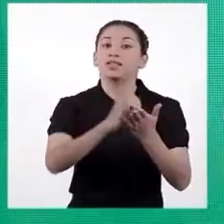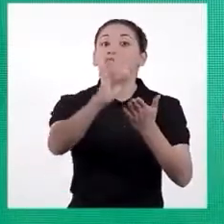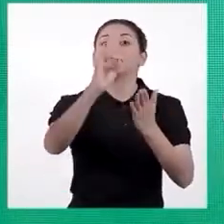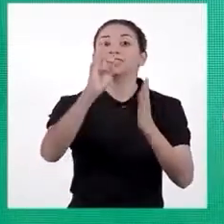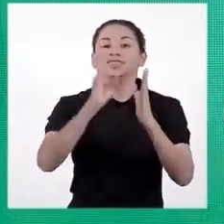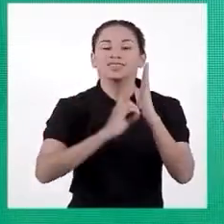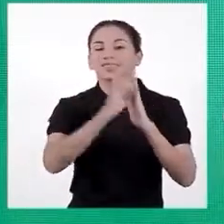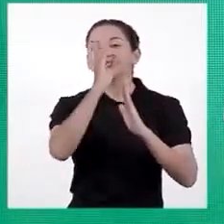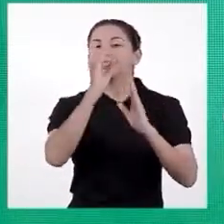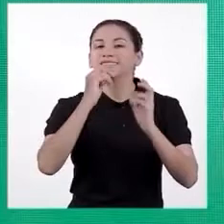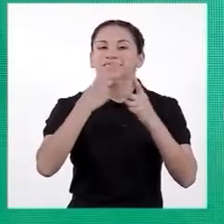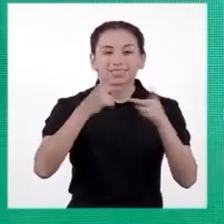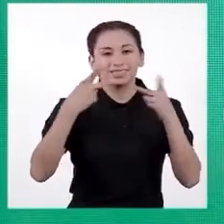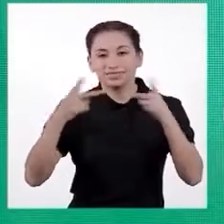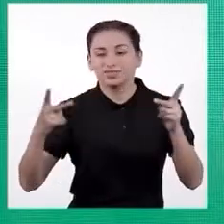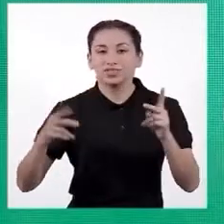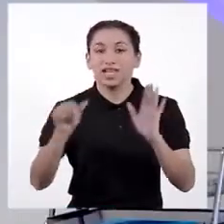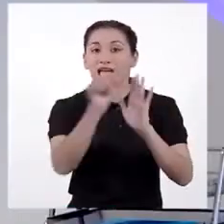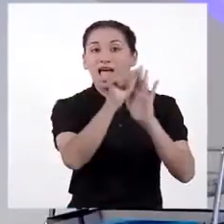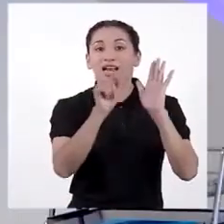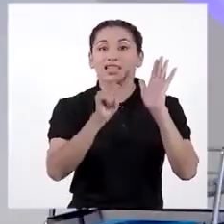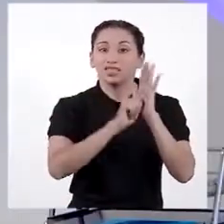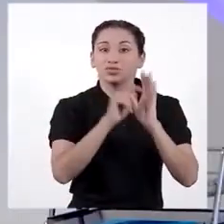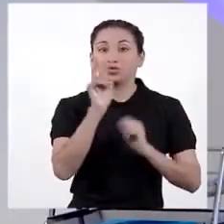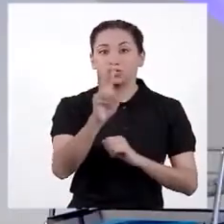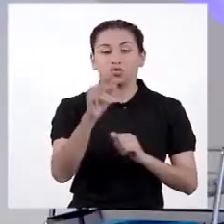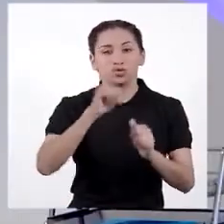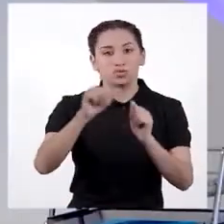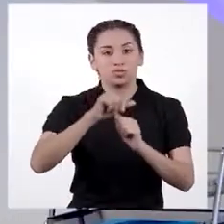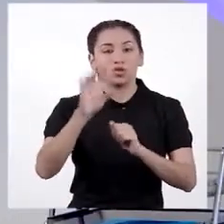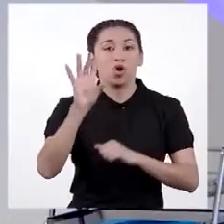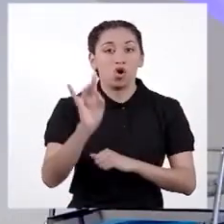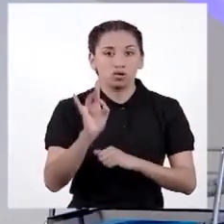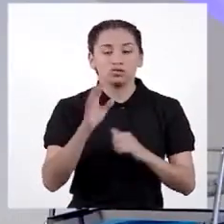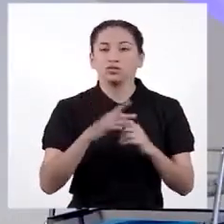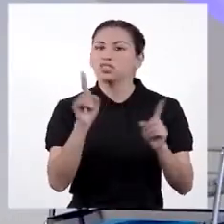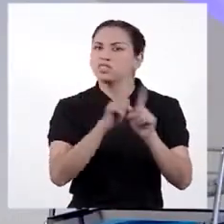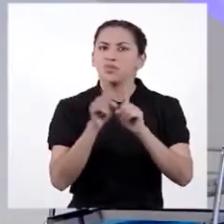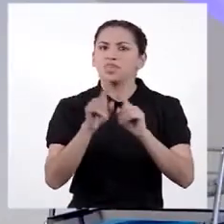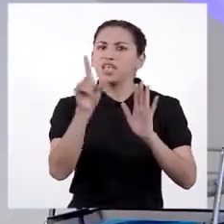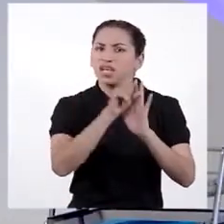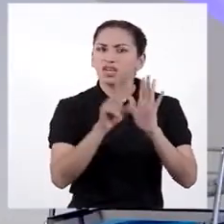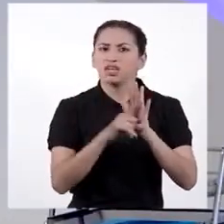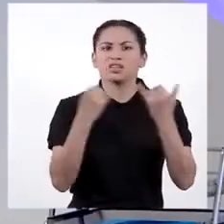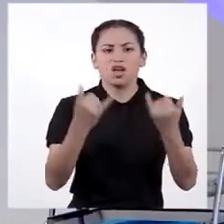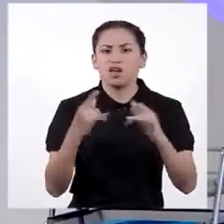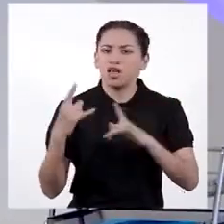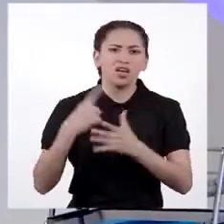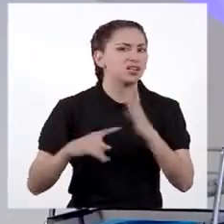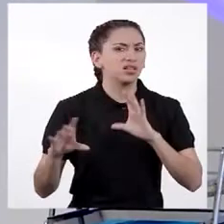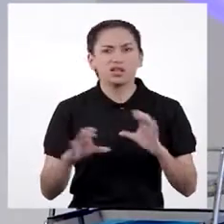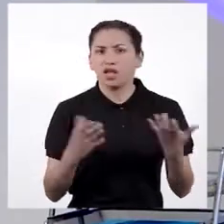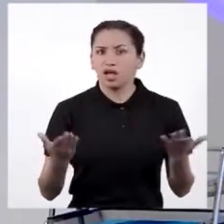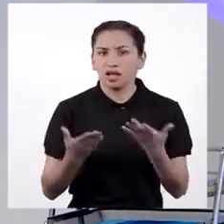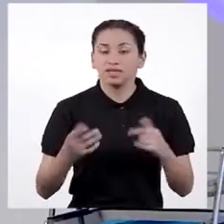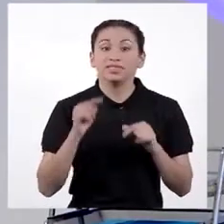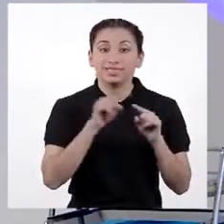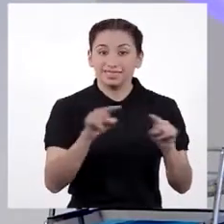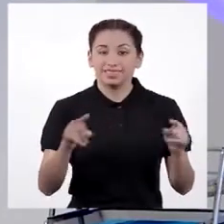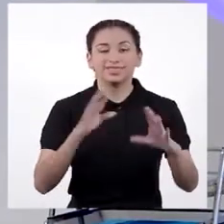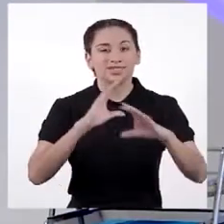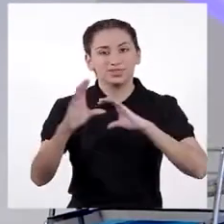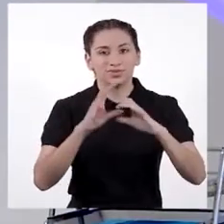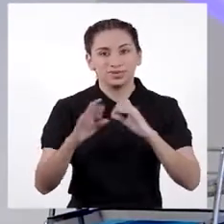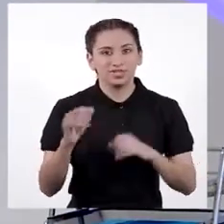difusión. Artículo 2, numeral 8. Pero más allá de las leyes, ¿qué estrategias y acciones se están llevando a cabo? De